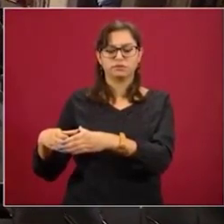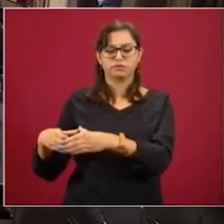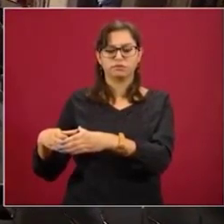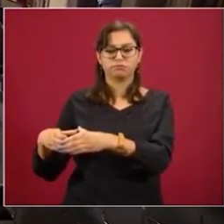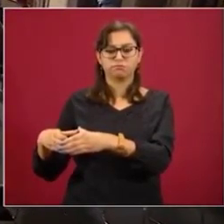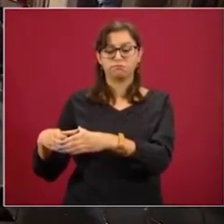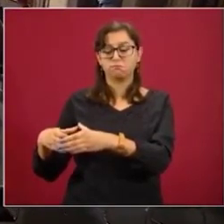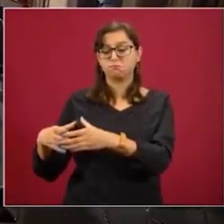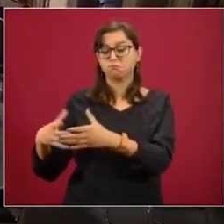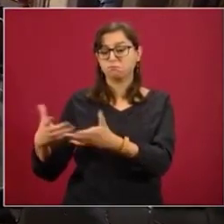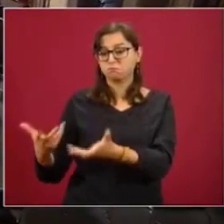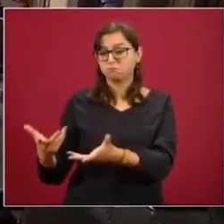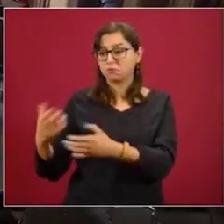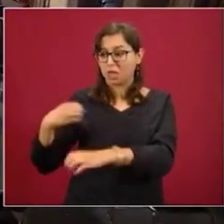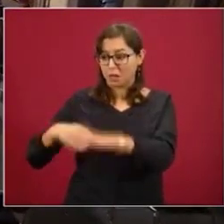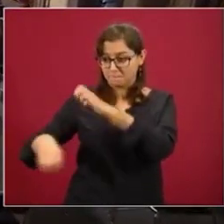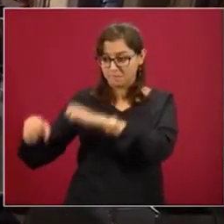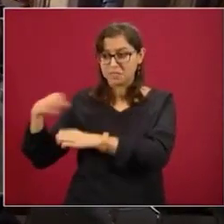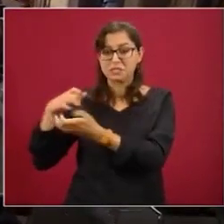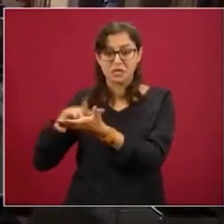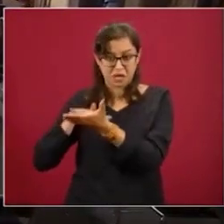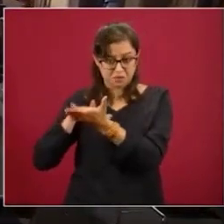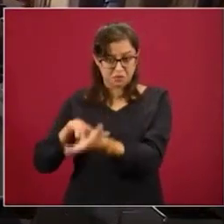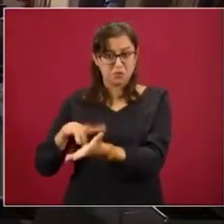empresariales.